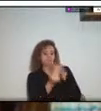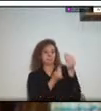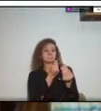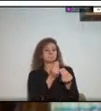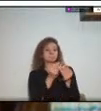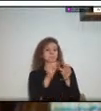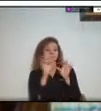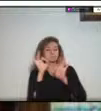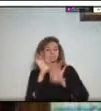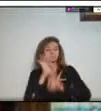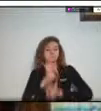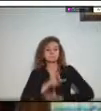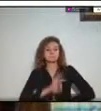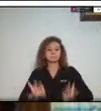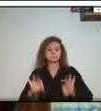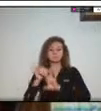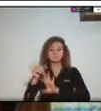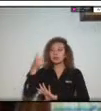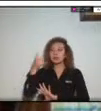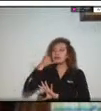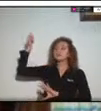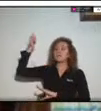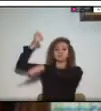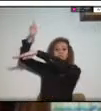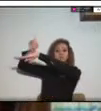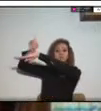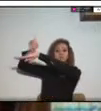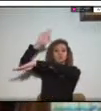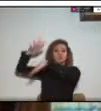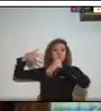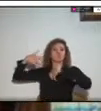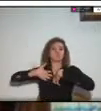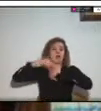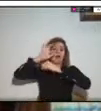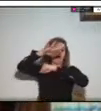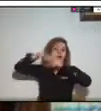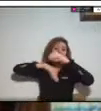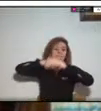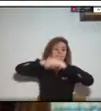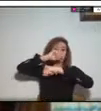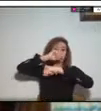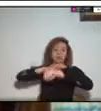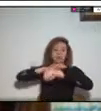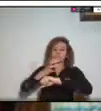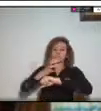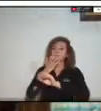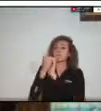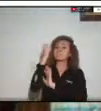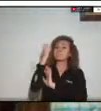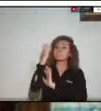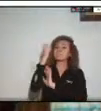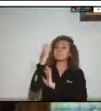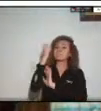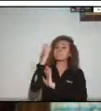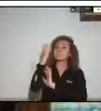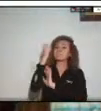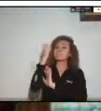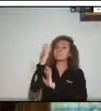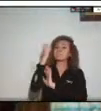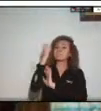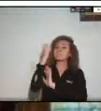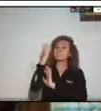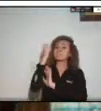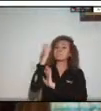ambiental de nuestra jurisdicción en este caso en el departamento del meta con Cormacarena quien también actúa con el apoyo de